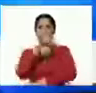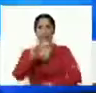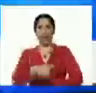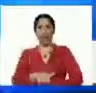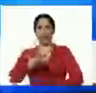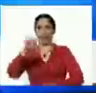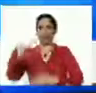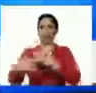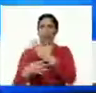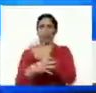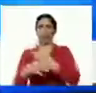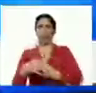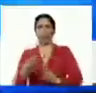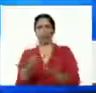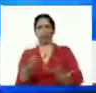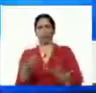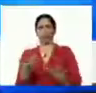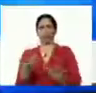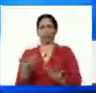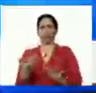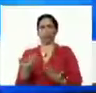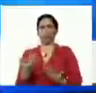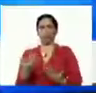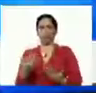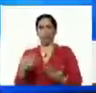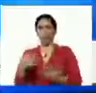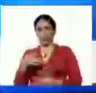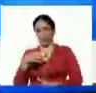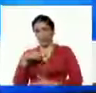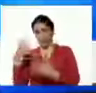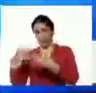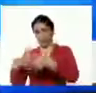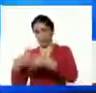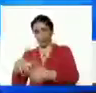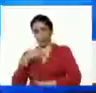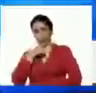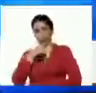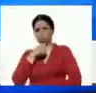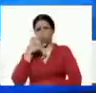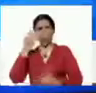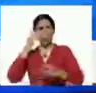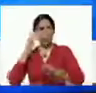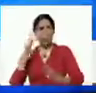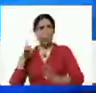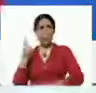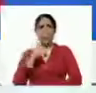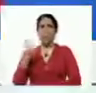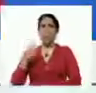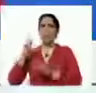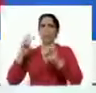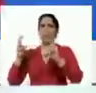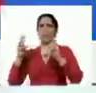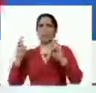guaidocismo. Las agencias de noticias tratan de buscar titulares contra Venezuela.